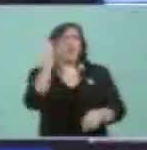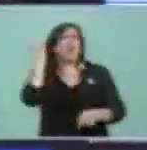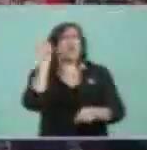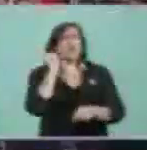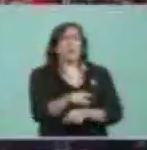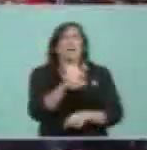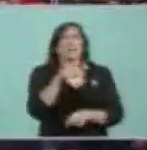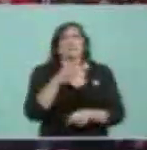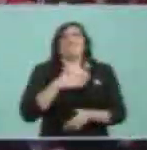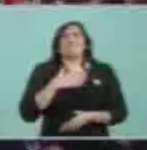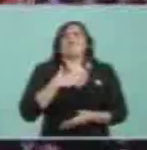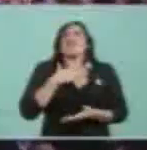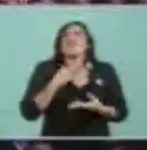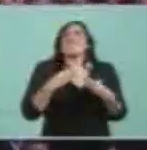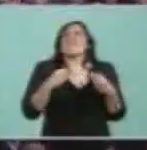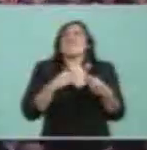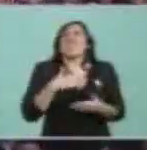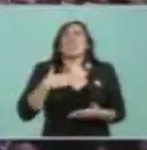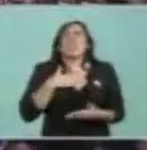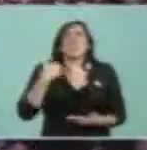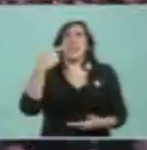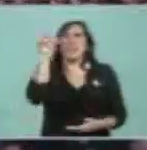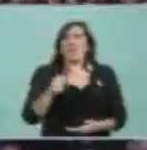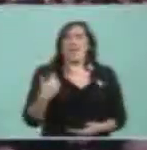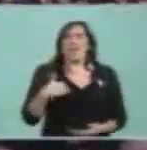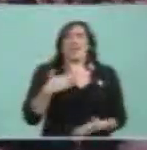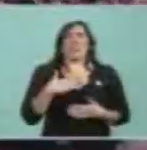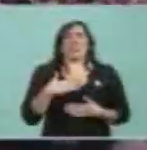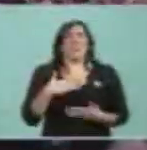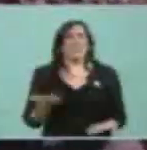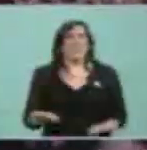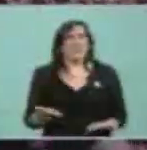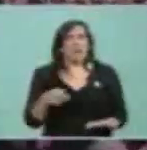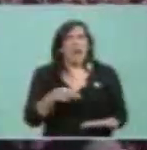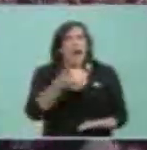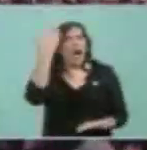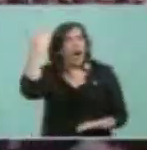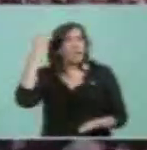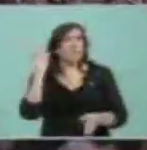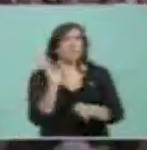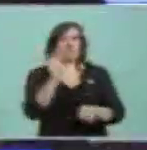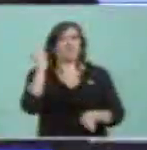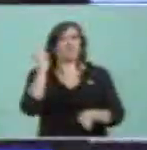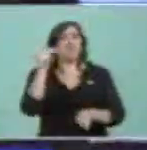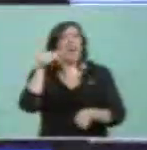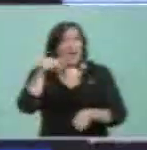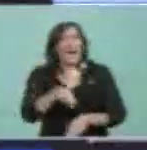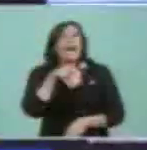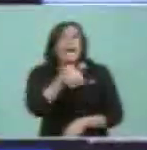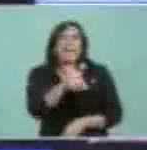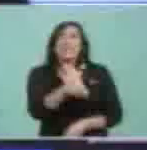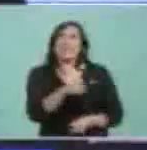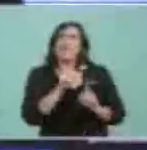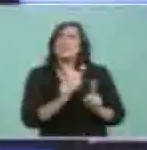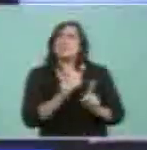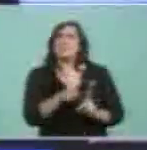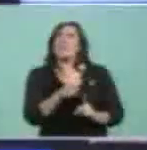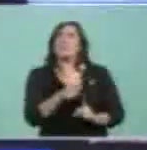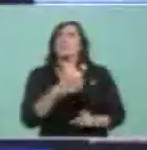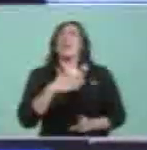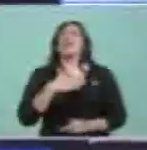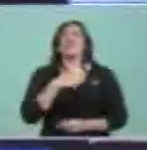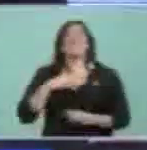que es la